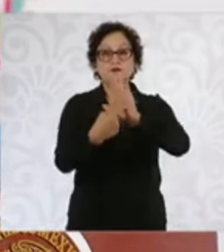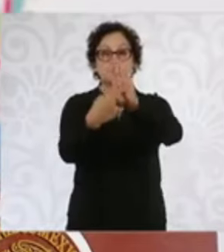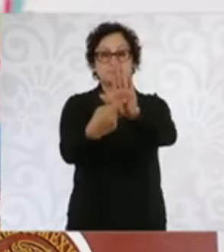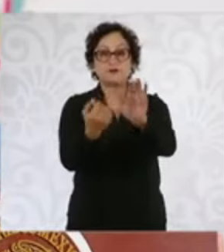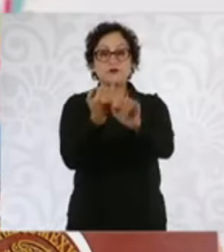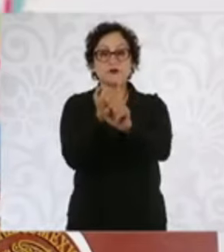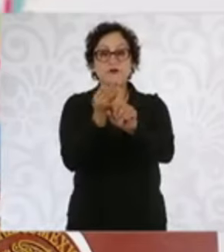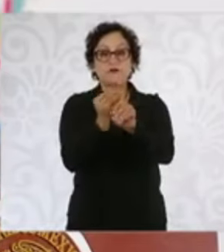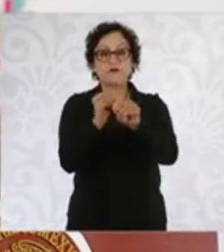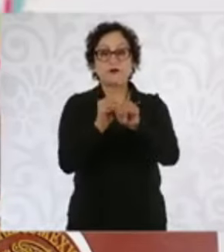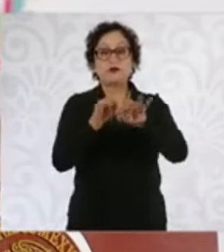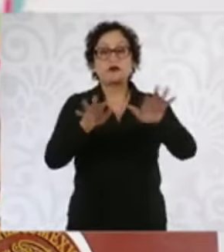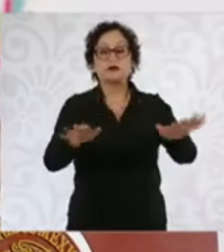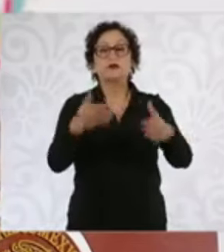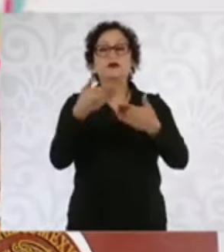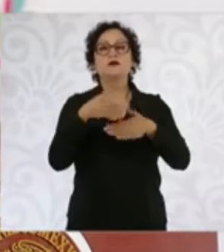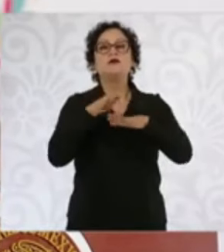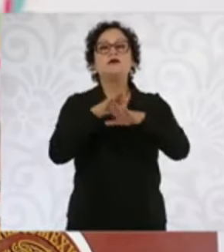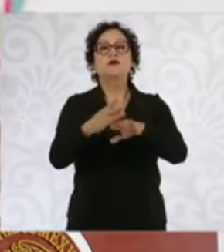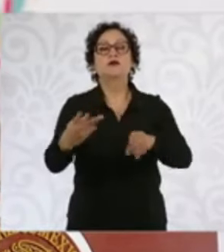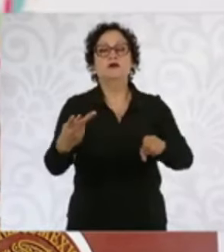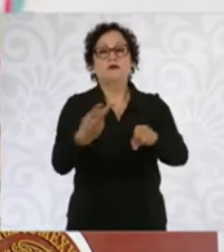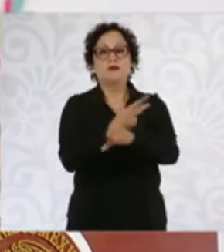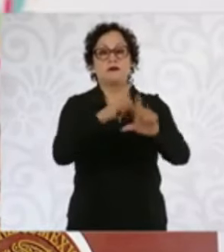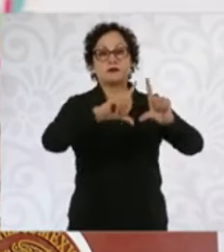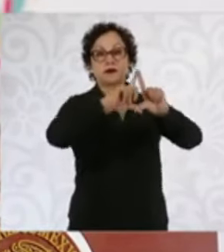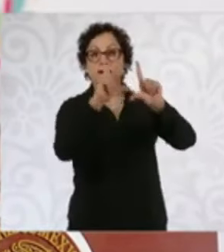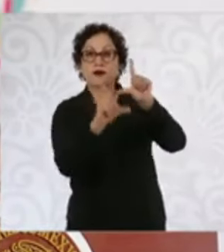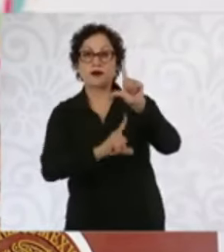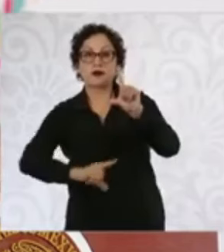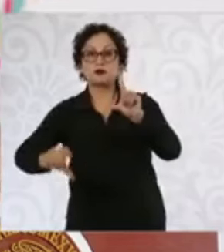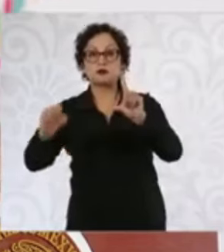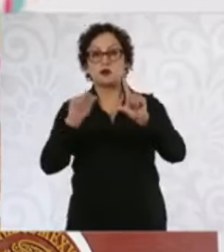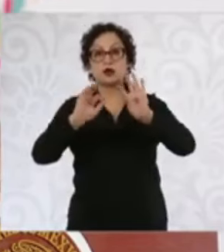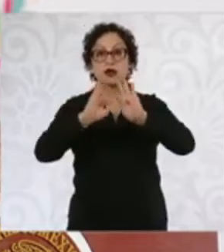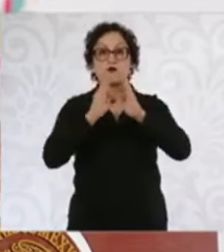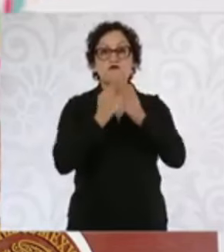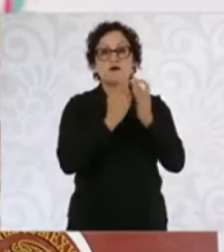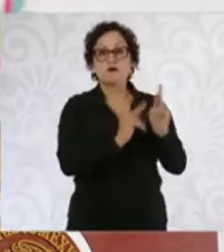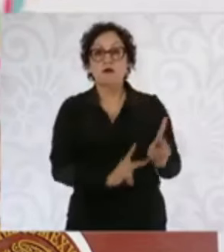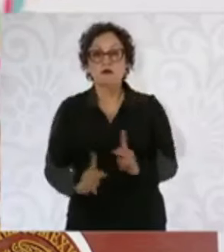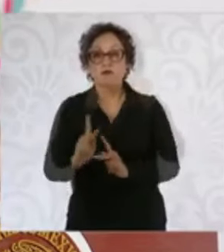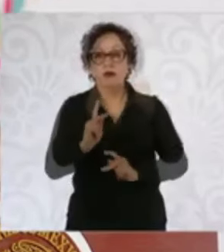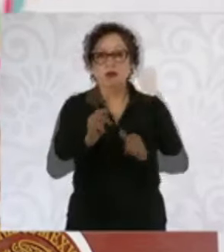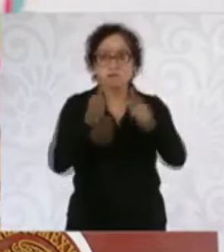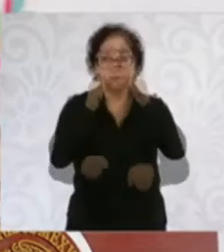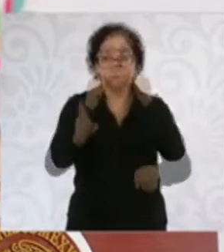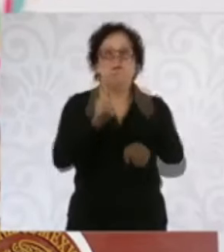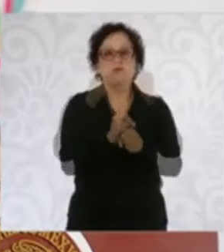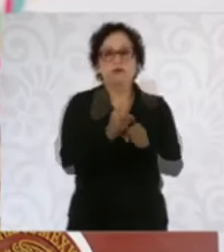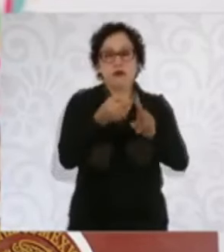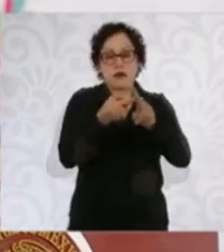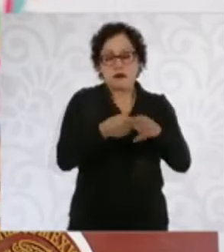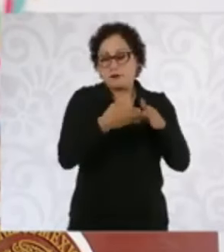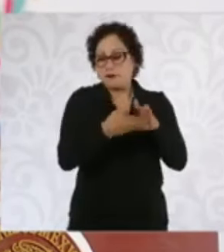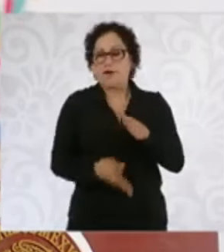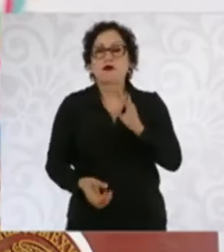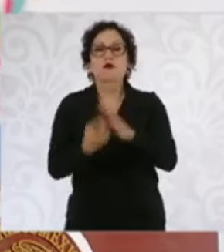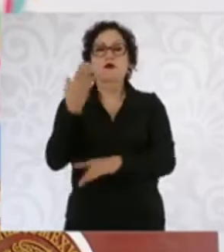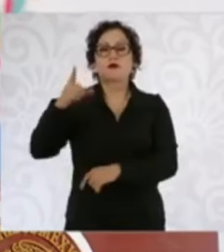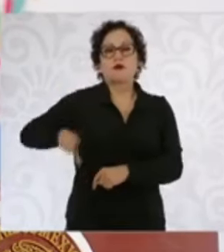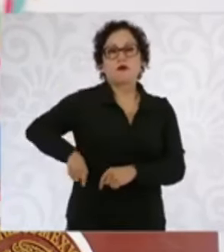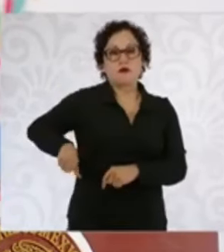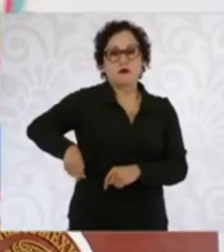Un informe del avance de la Estrategia Nacional de Seguridad durante los primeros 39 días de gobierno. En el Gabinete de